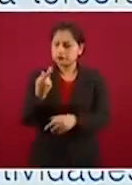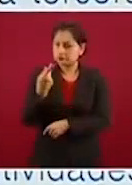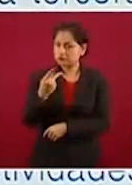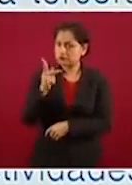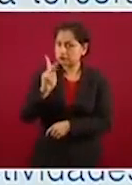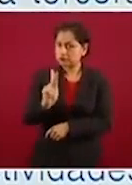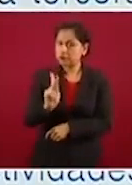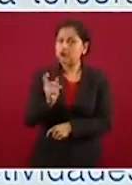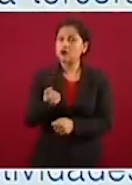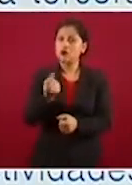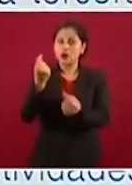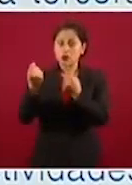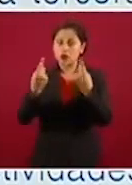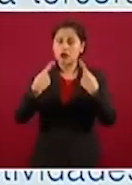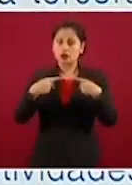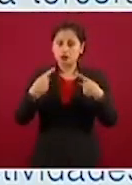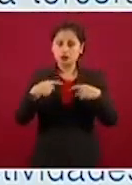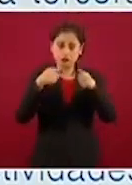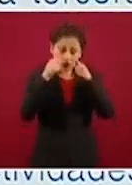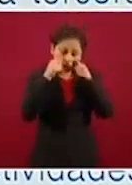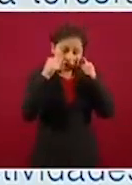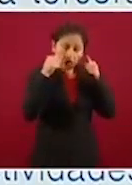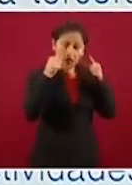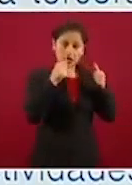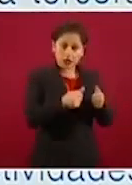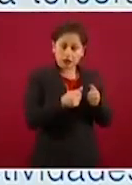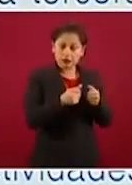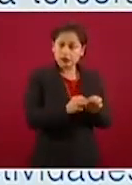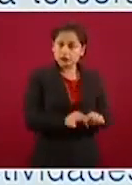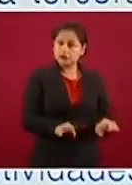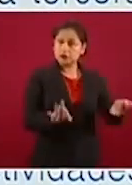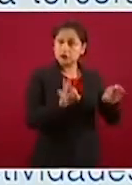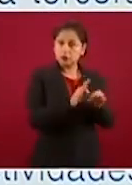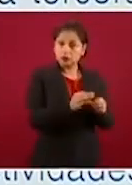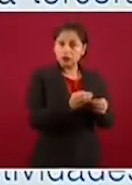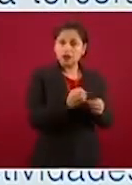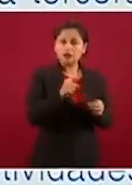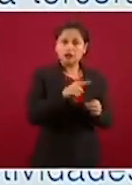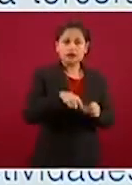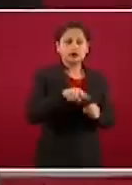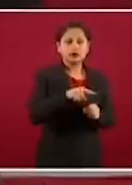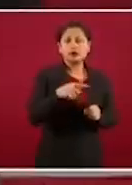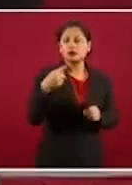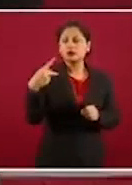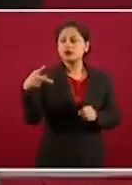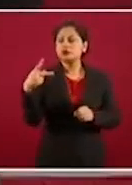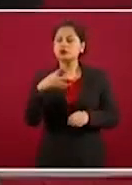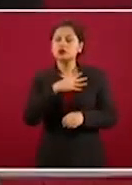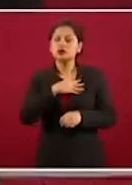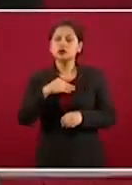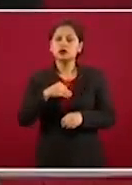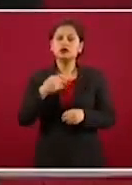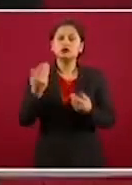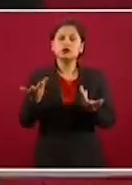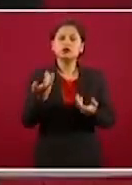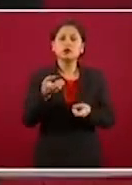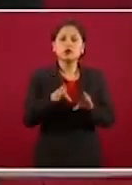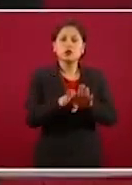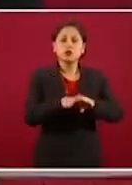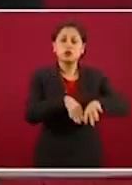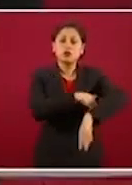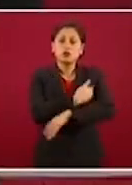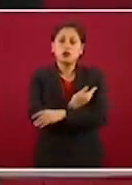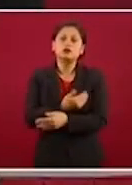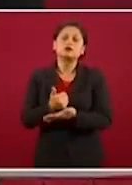las actividades esenciales laborando, necesitamos darles el respaldo para el cuidado de sus hijas e hijos. Asilos y